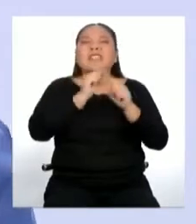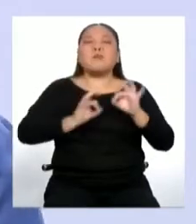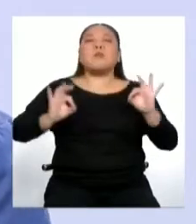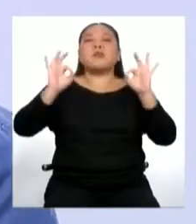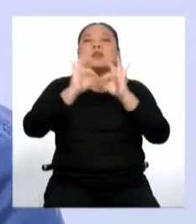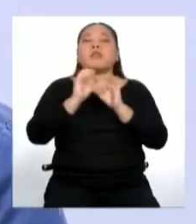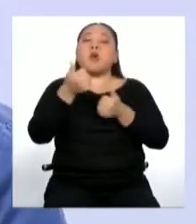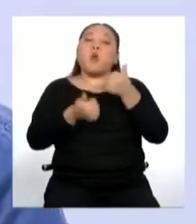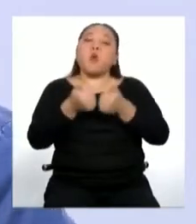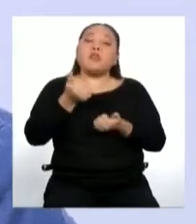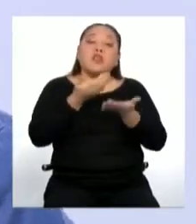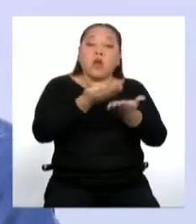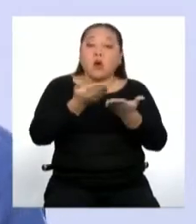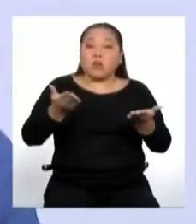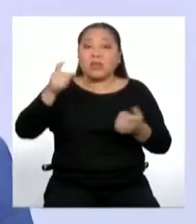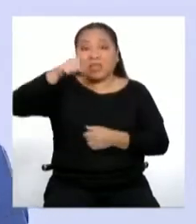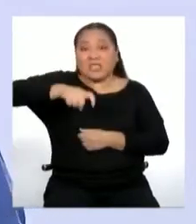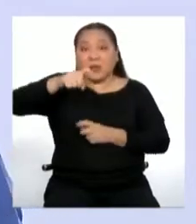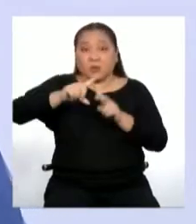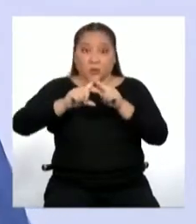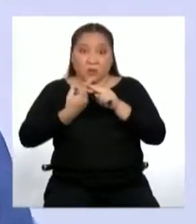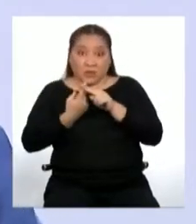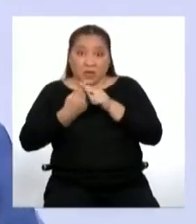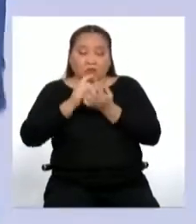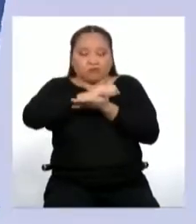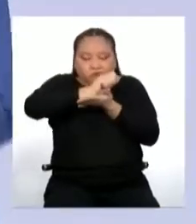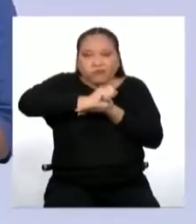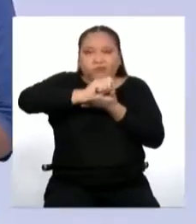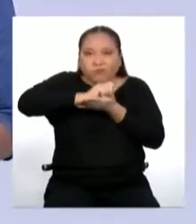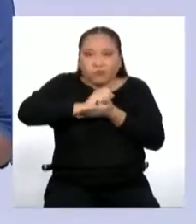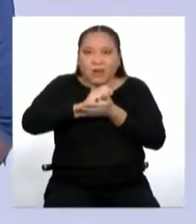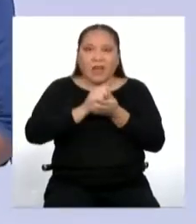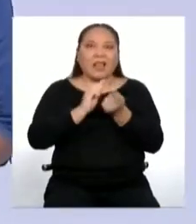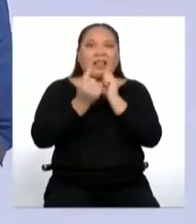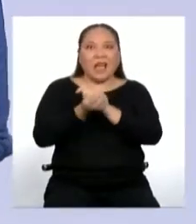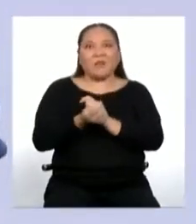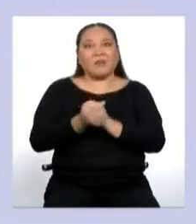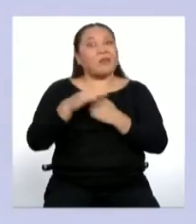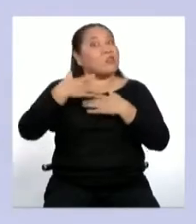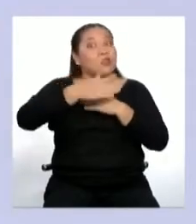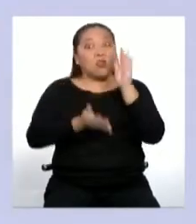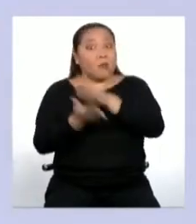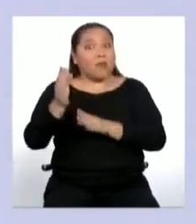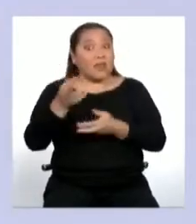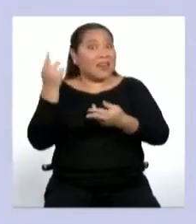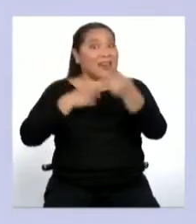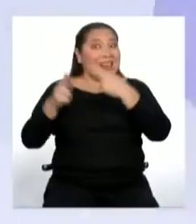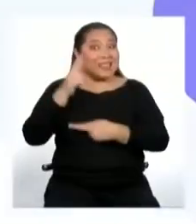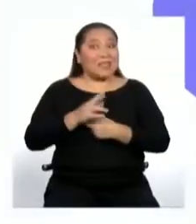que debemos tener en cuenta al emprender una adecuación. Así que no se vayan, ya regresamos después del corte.